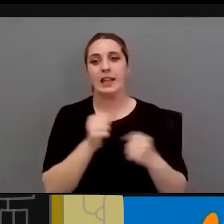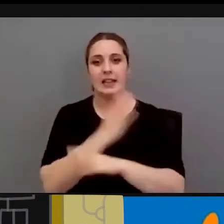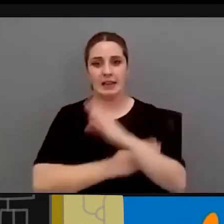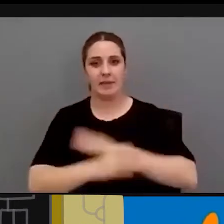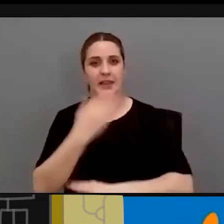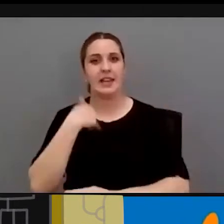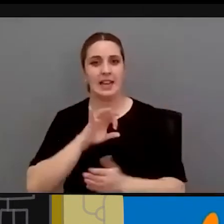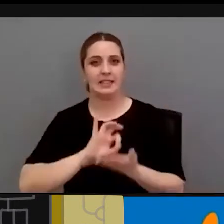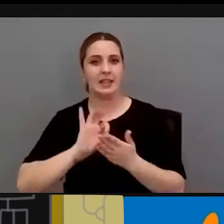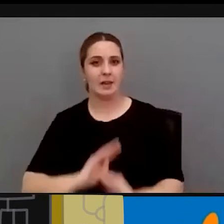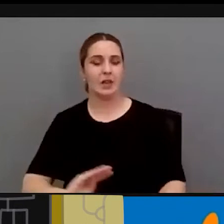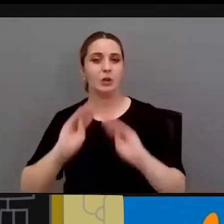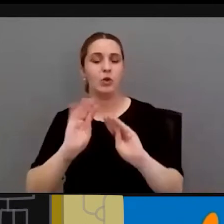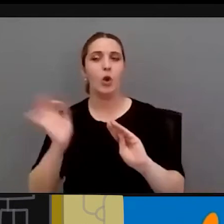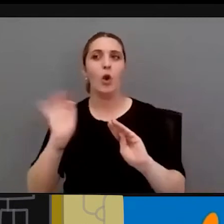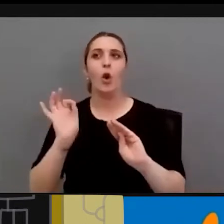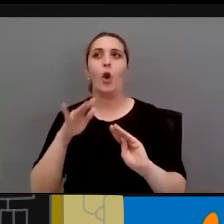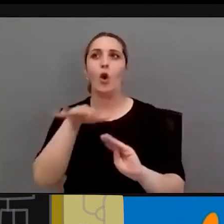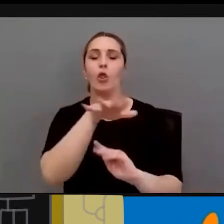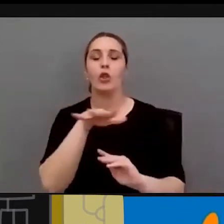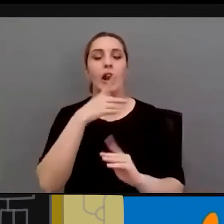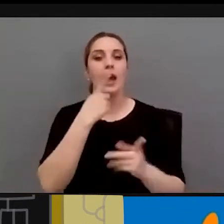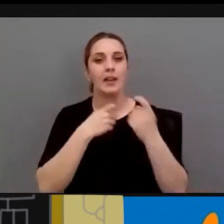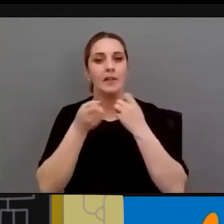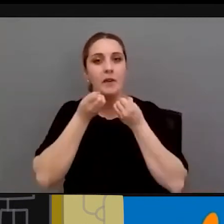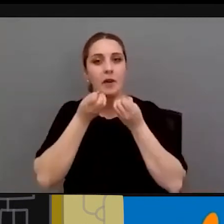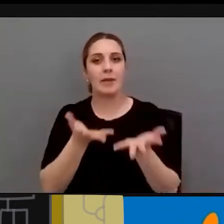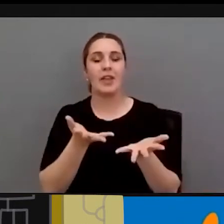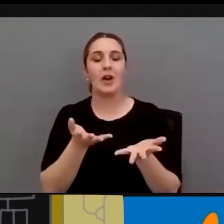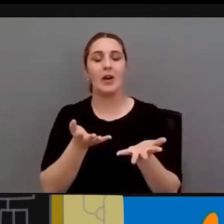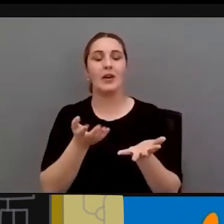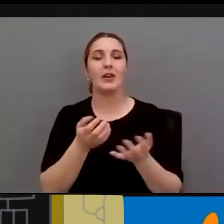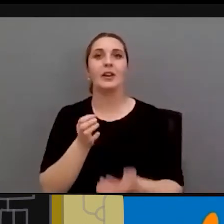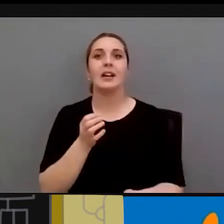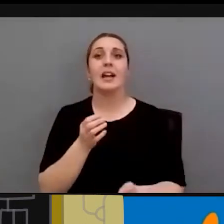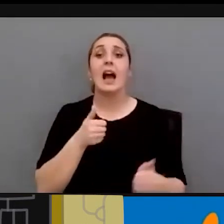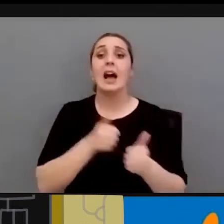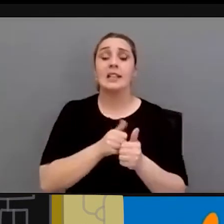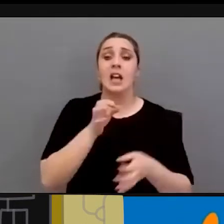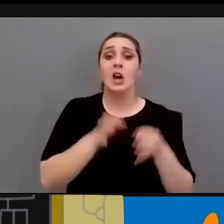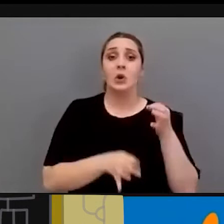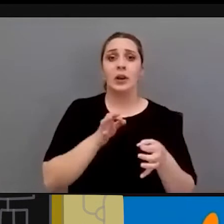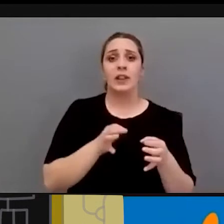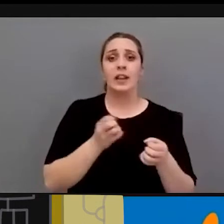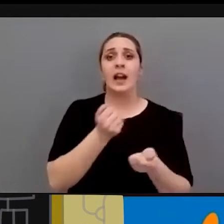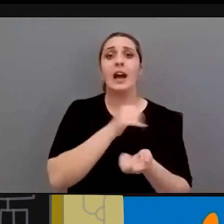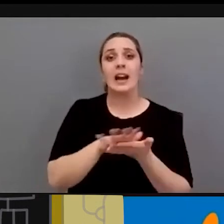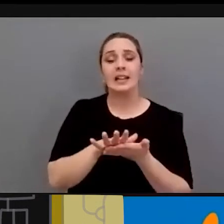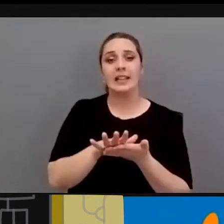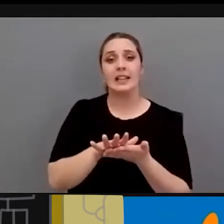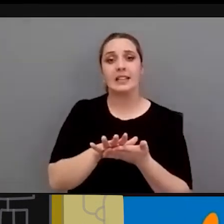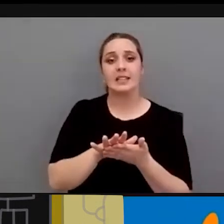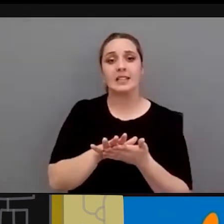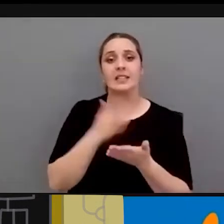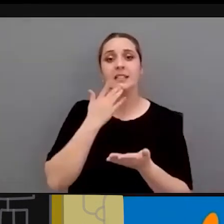propios servicios tienen sus espacios de información la asistencia jurídica es gratuita por ejemplo en los casos de violencia